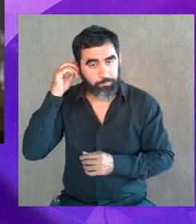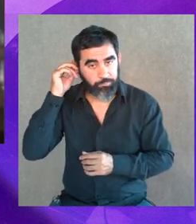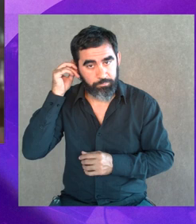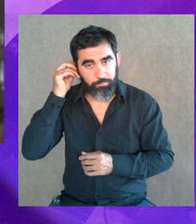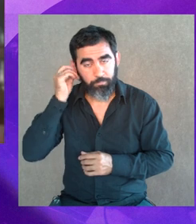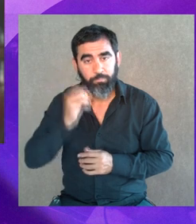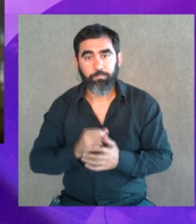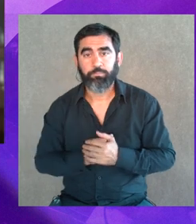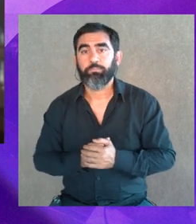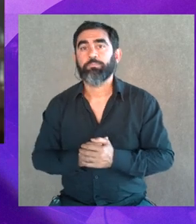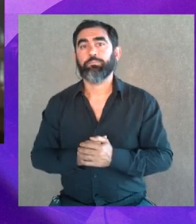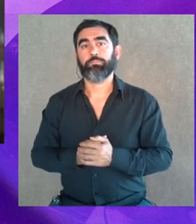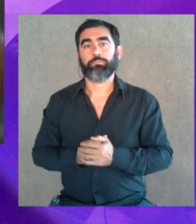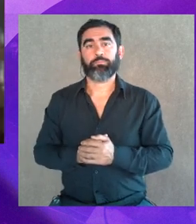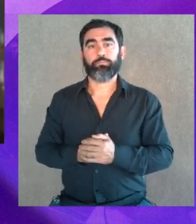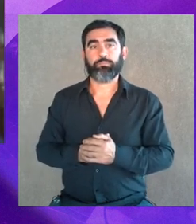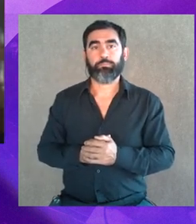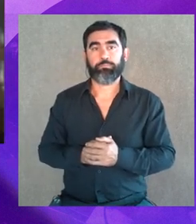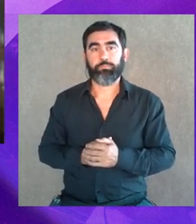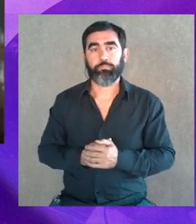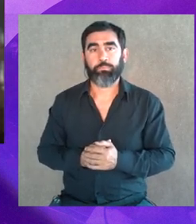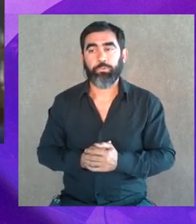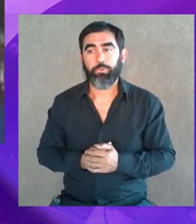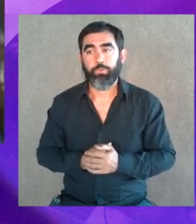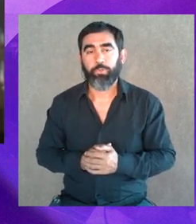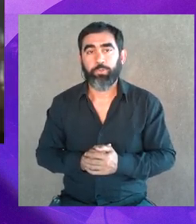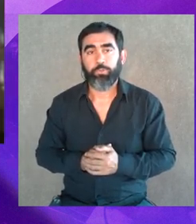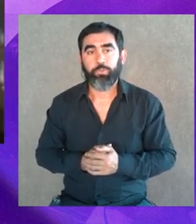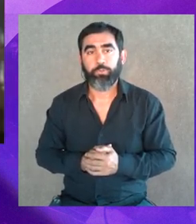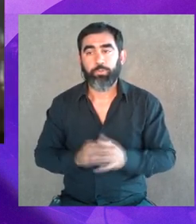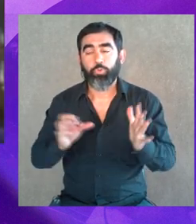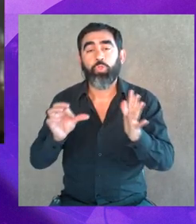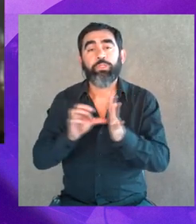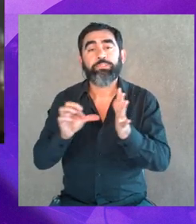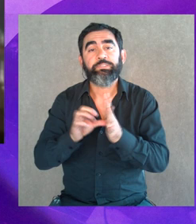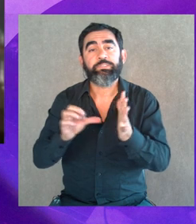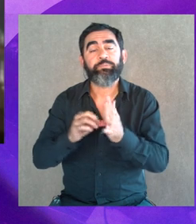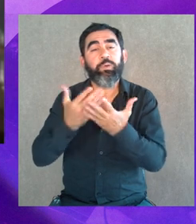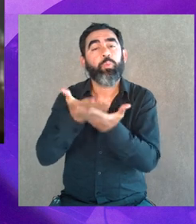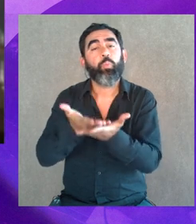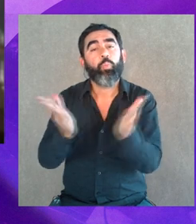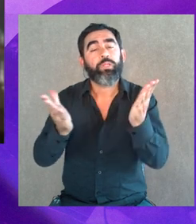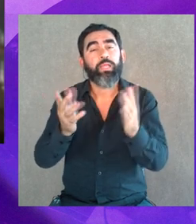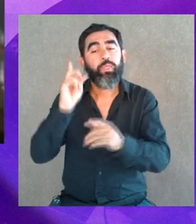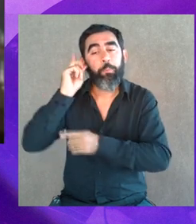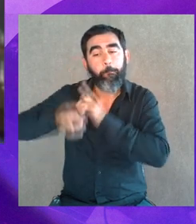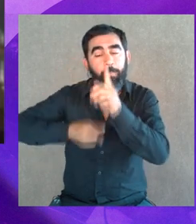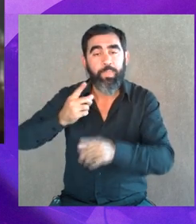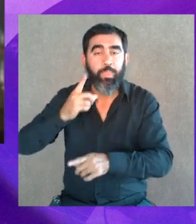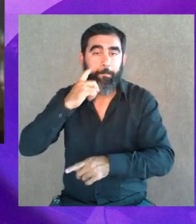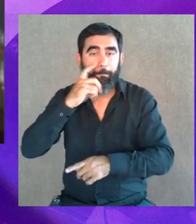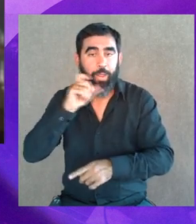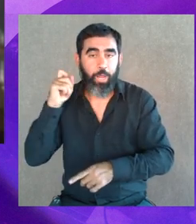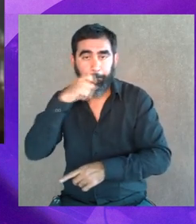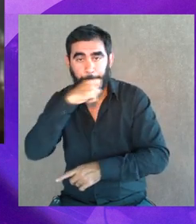Todo nuestro sistema educativo es un muestrario precioso, divino de lo que es el patriarcado y